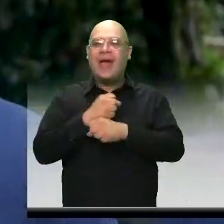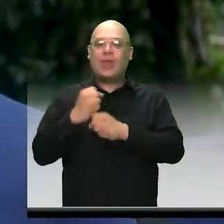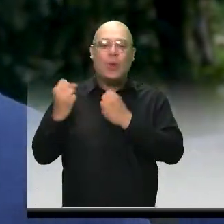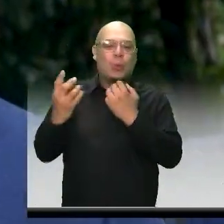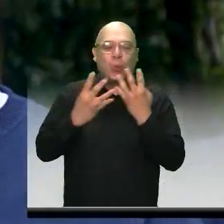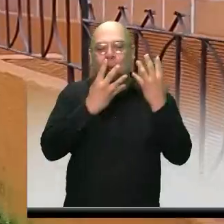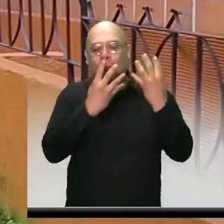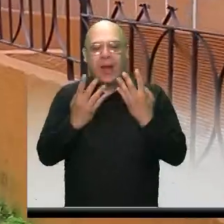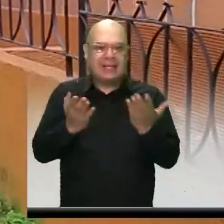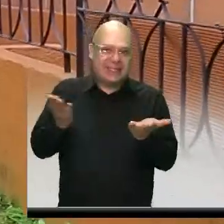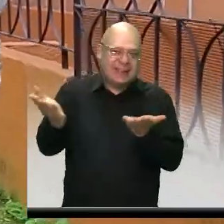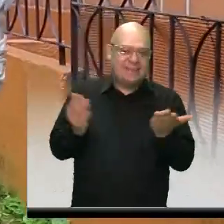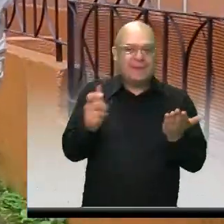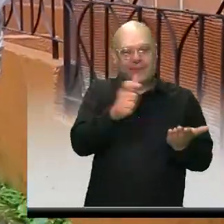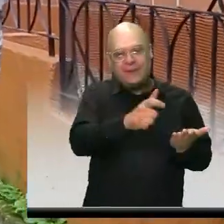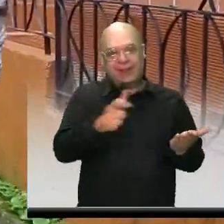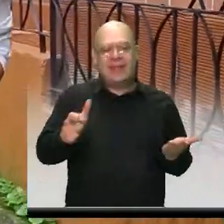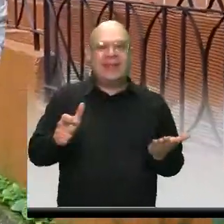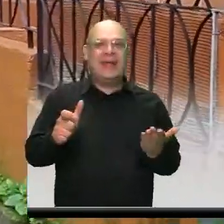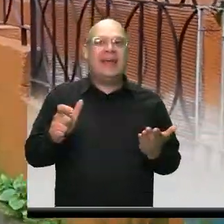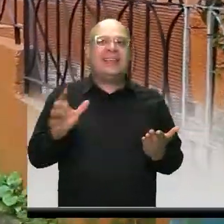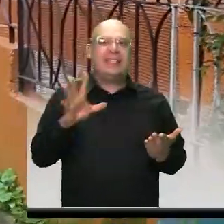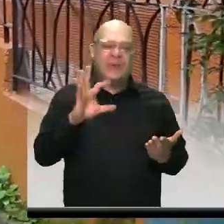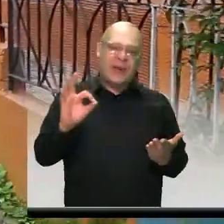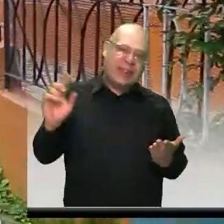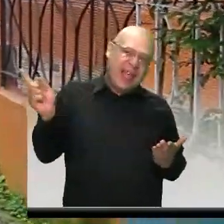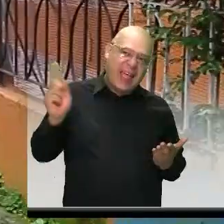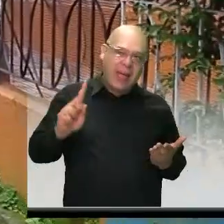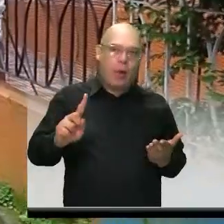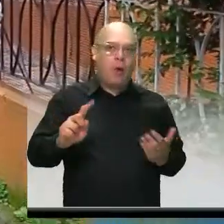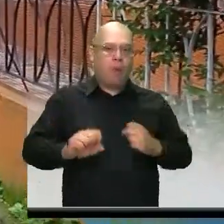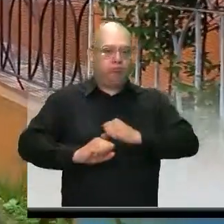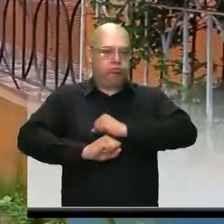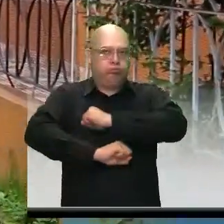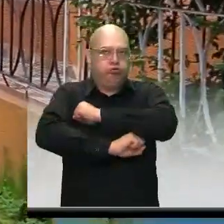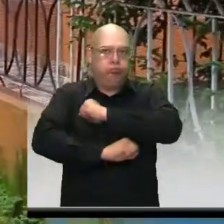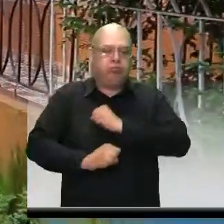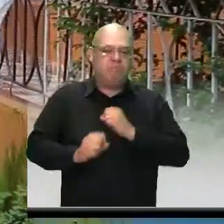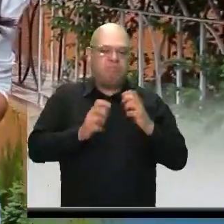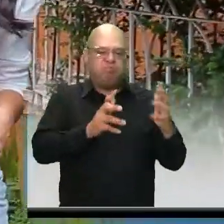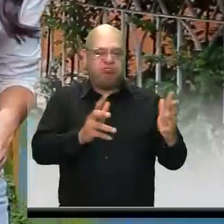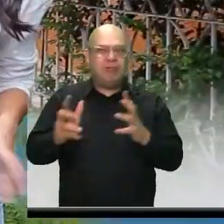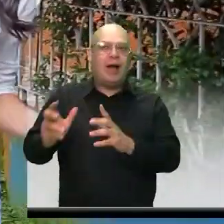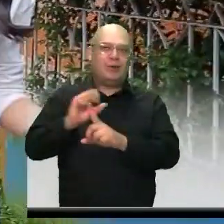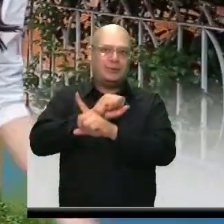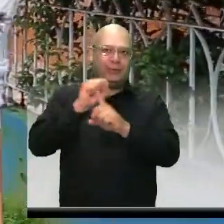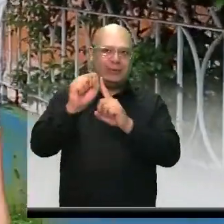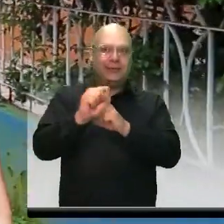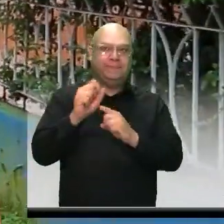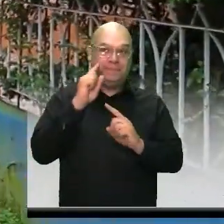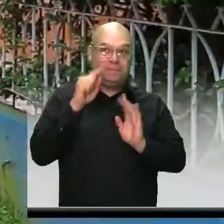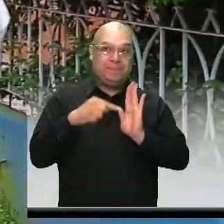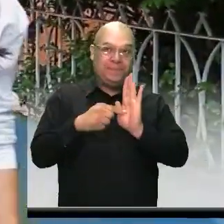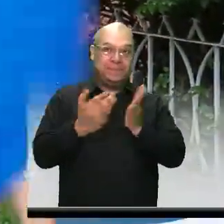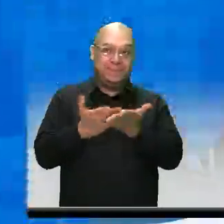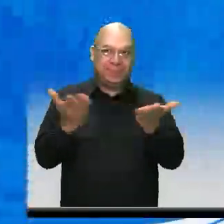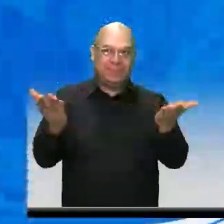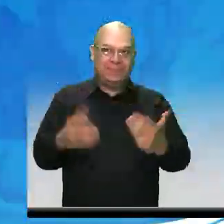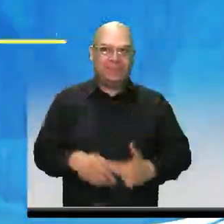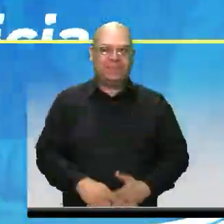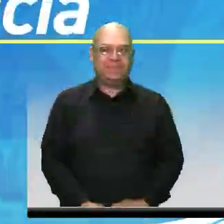ciudadanos, 50 años desde las bases formando sociedad. Vamos a ver la nota. Vamos a ver de qué se trata.